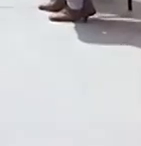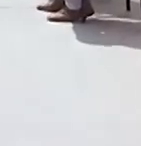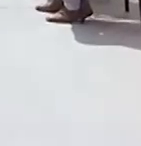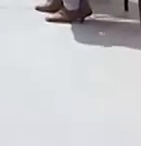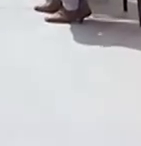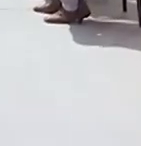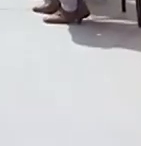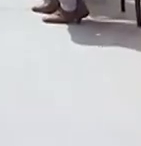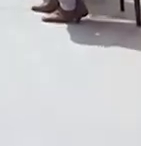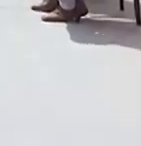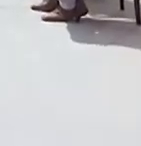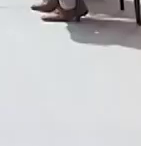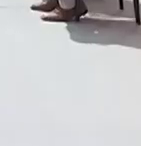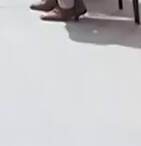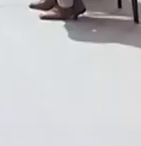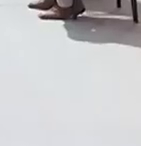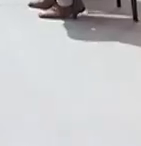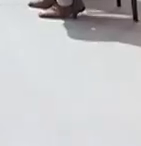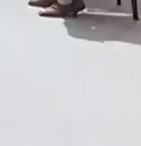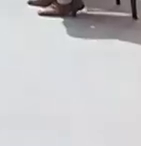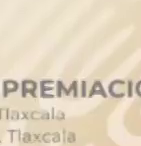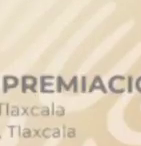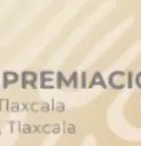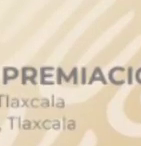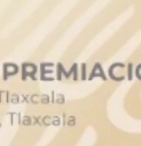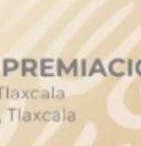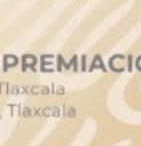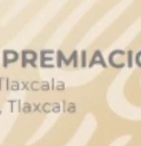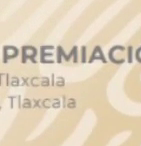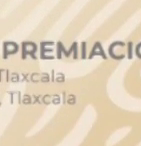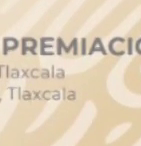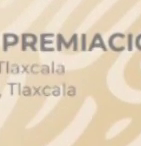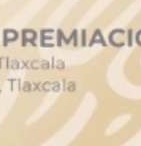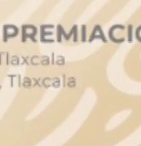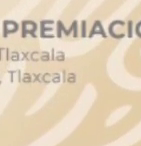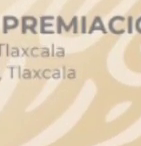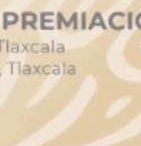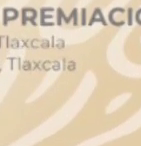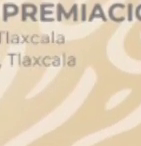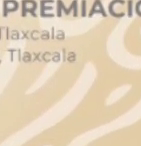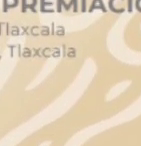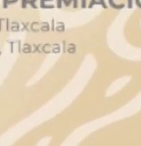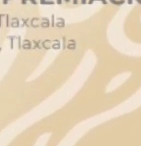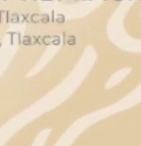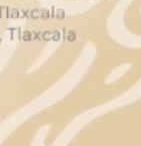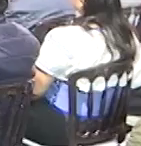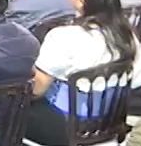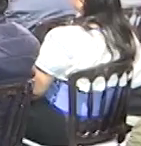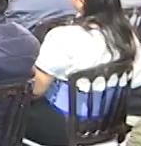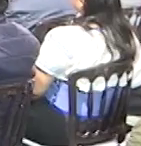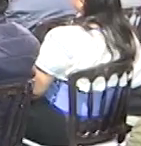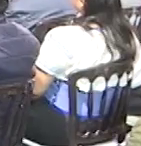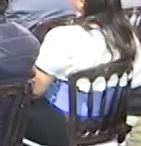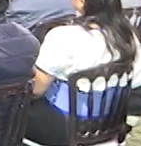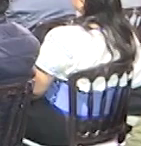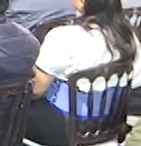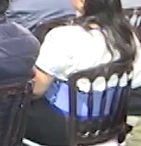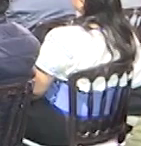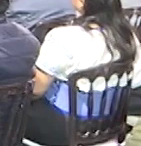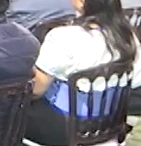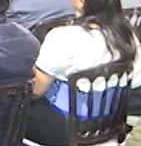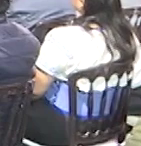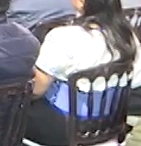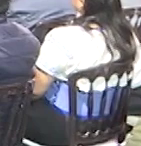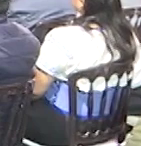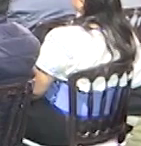Tlaxcala destacó al obtener ocho de los quince premios del quinto concurso nacional del Sarape 2024, celebrado este miércoles en